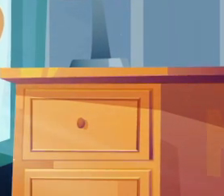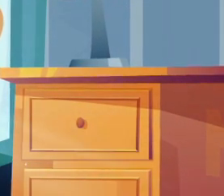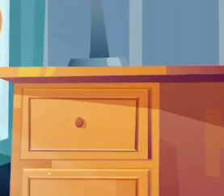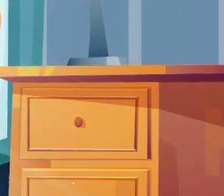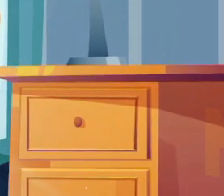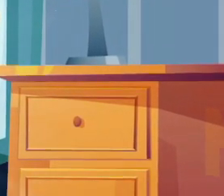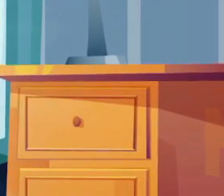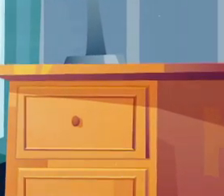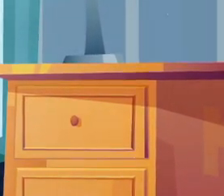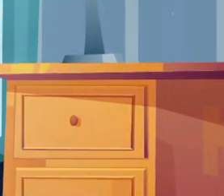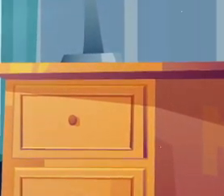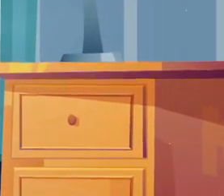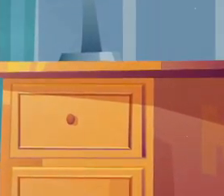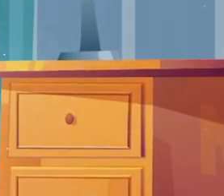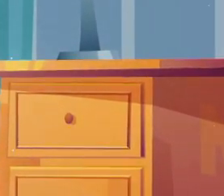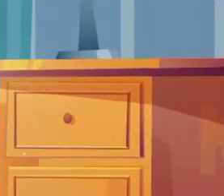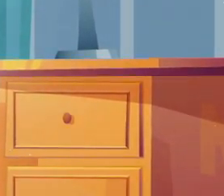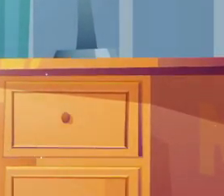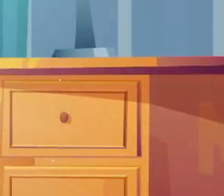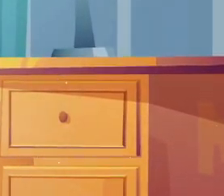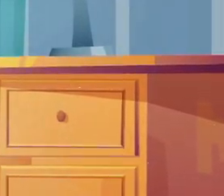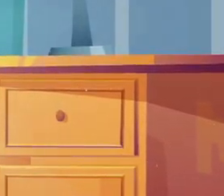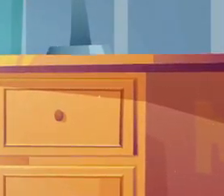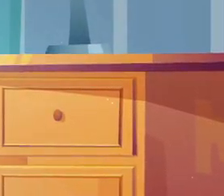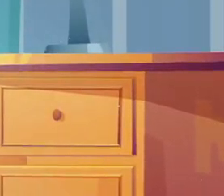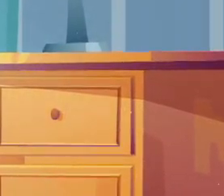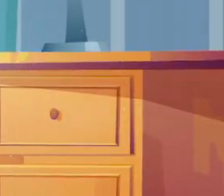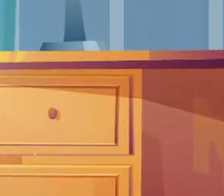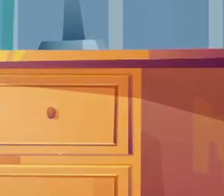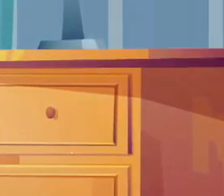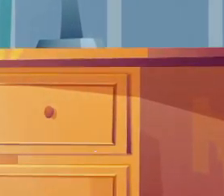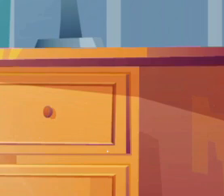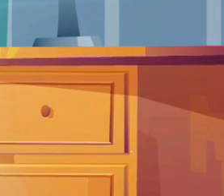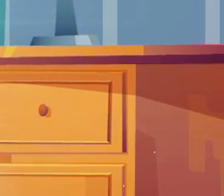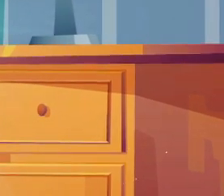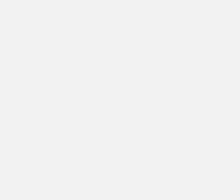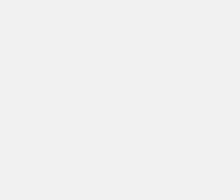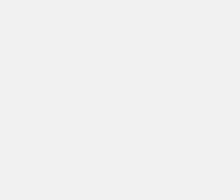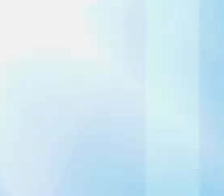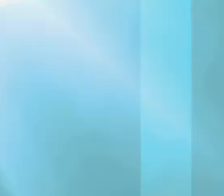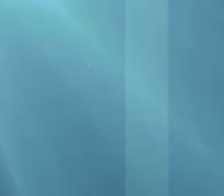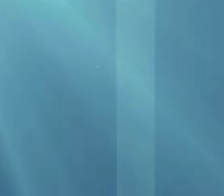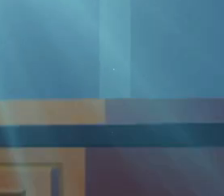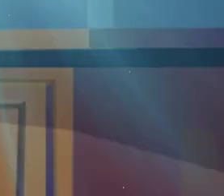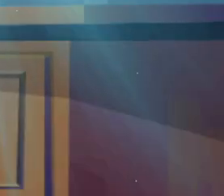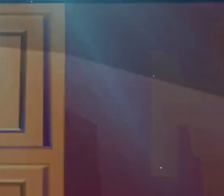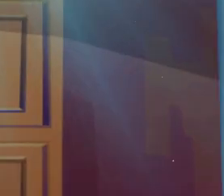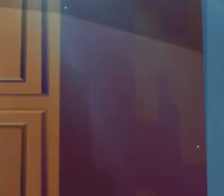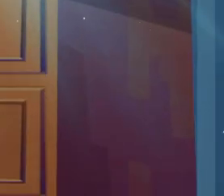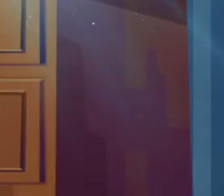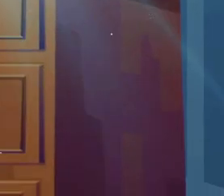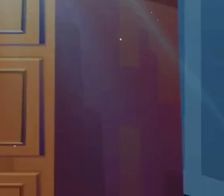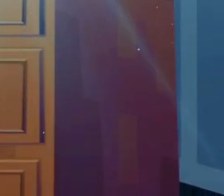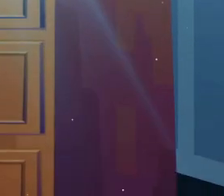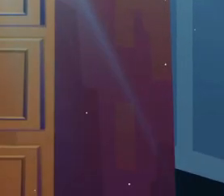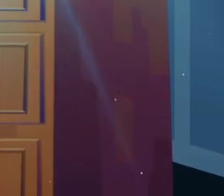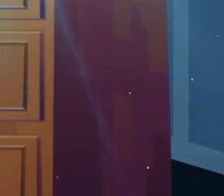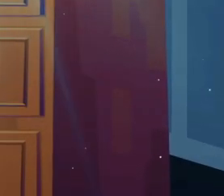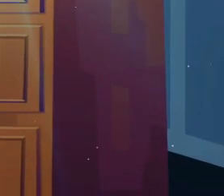salvador Jesús es mi amigo